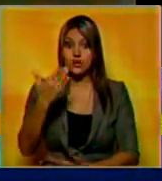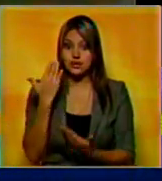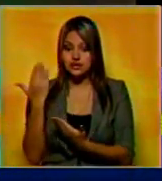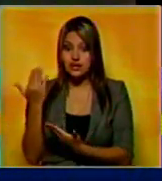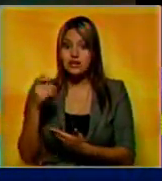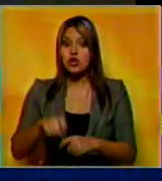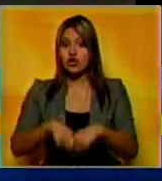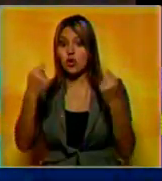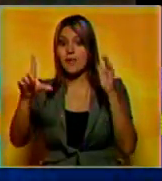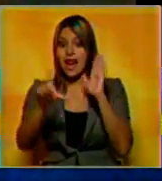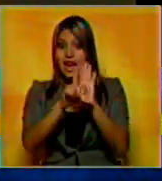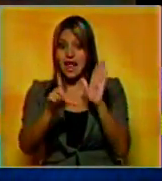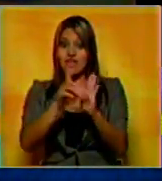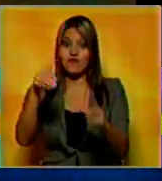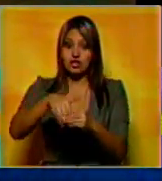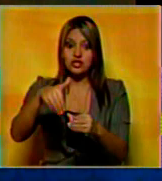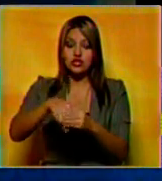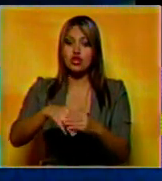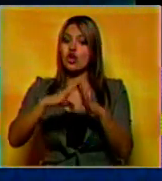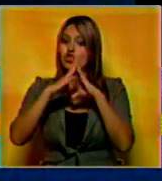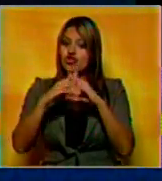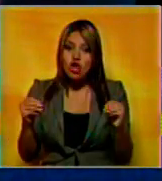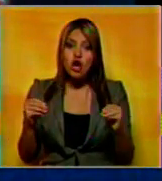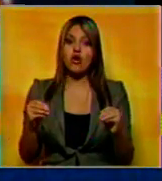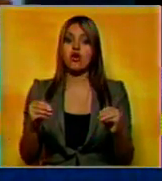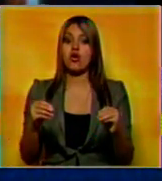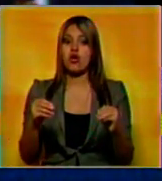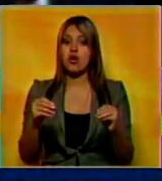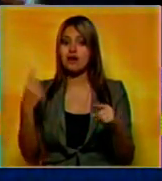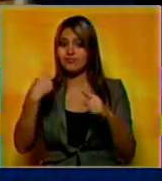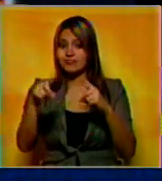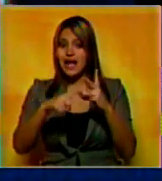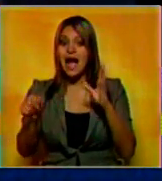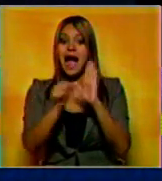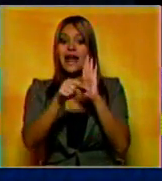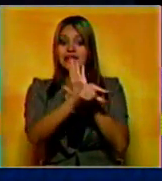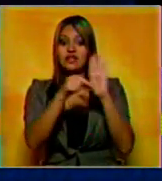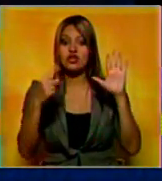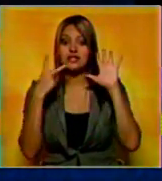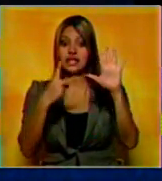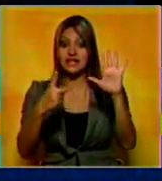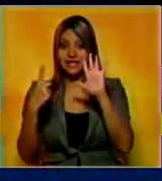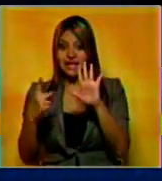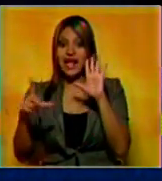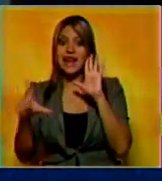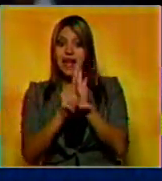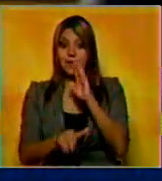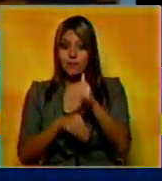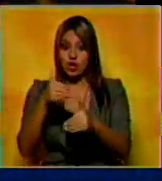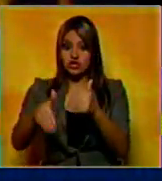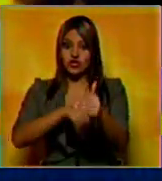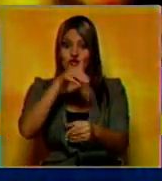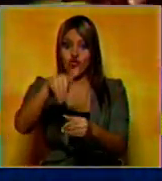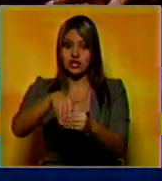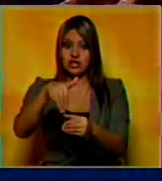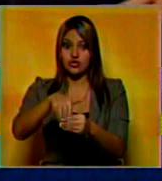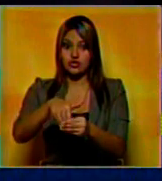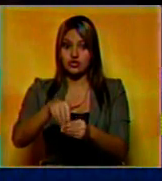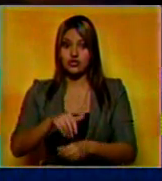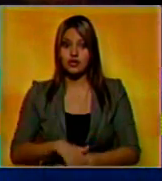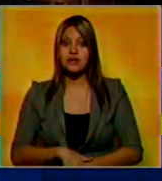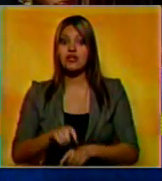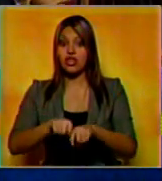se está violando la ley electoral y se están violando todos los numerales del artículo 76 de la ley de procesos electorales. Se